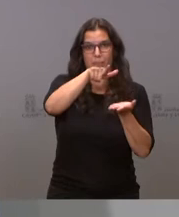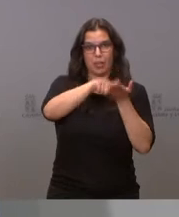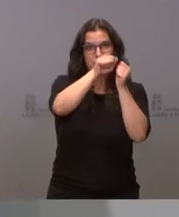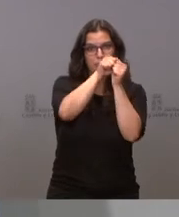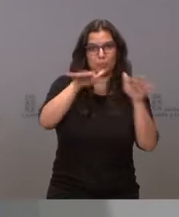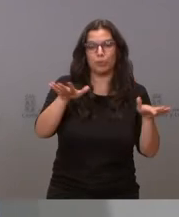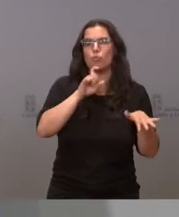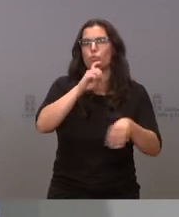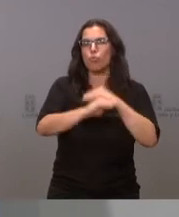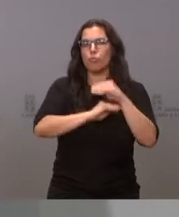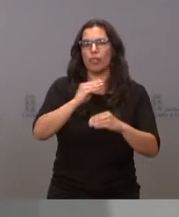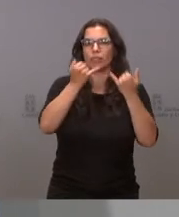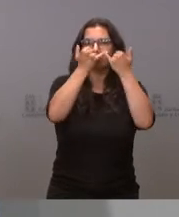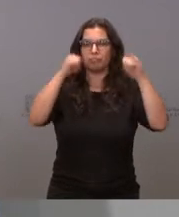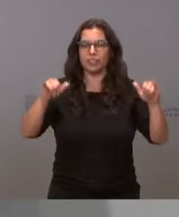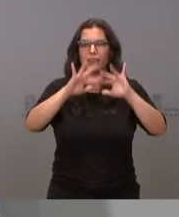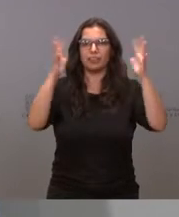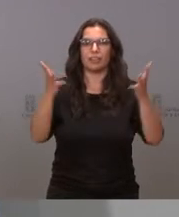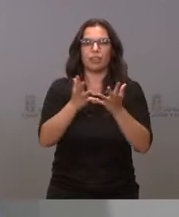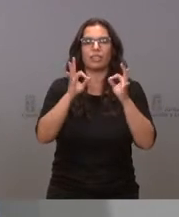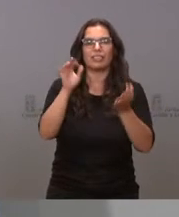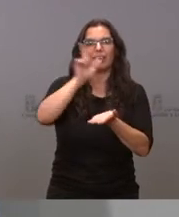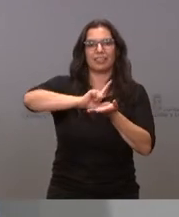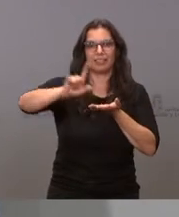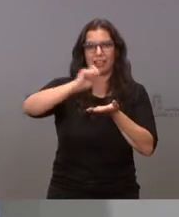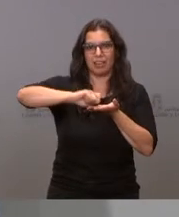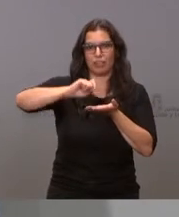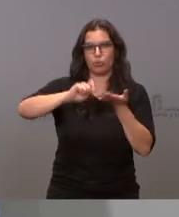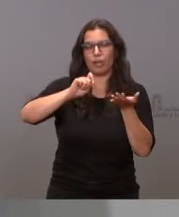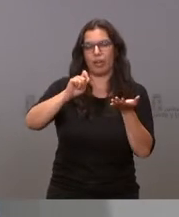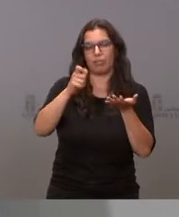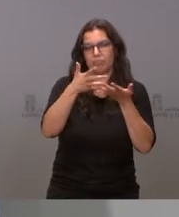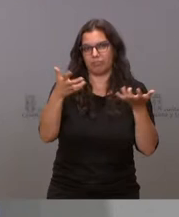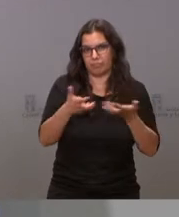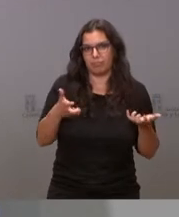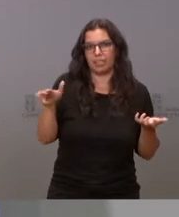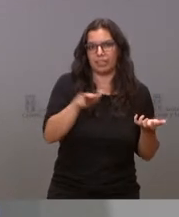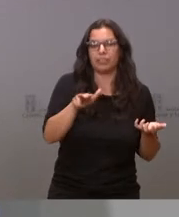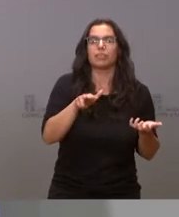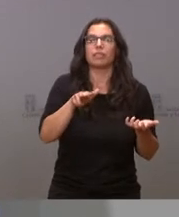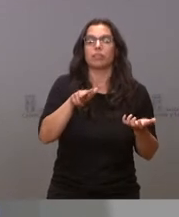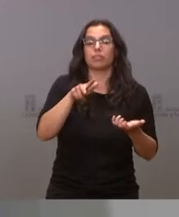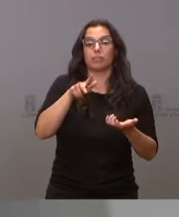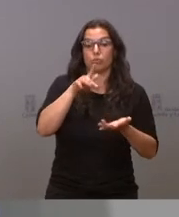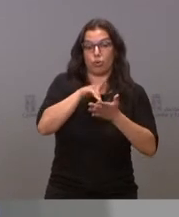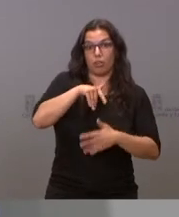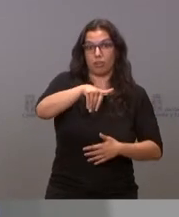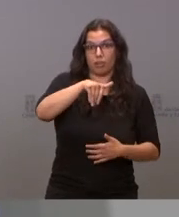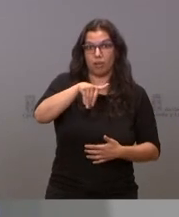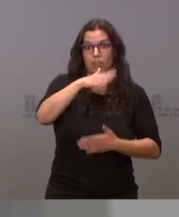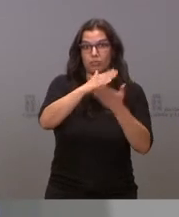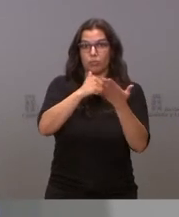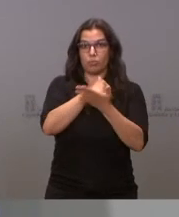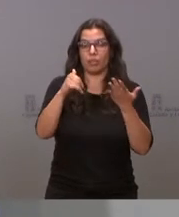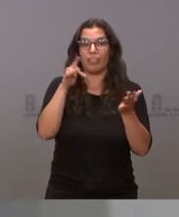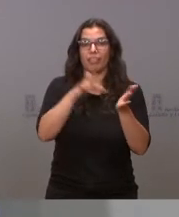celebración del Festival Internacional de Literatura en Español, que va a tener lugar en nuestra comunidad